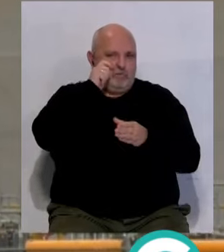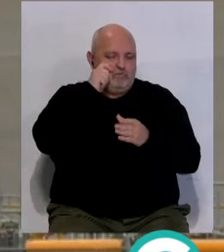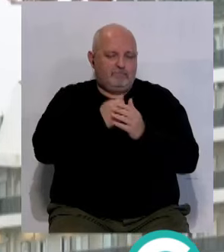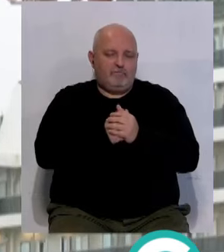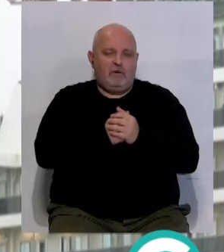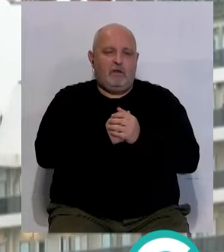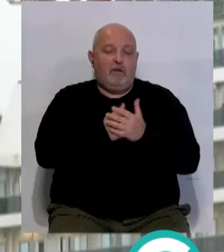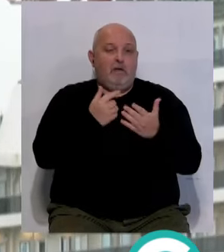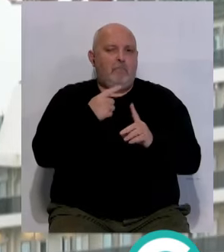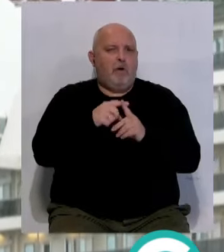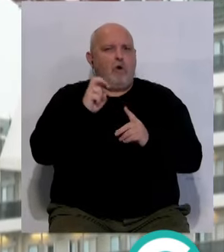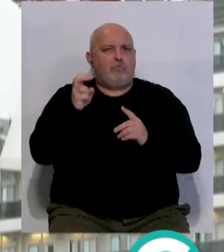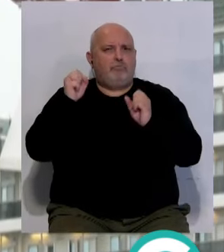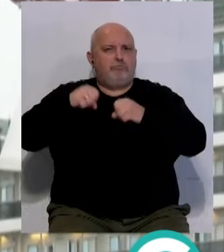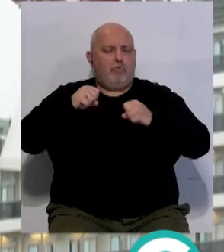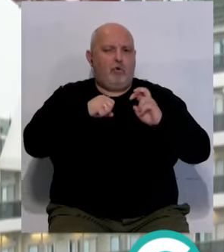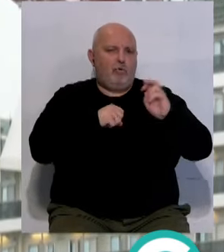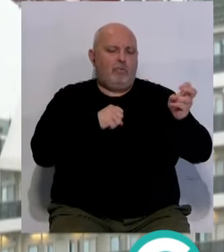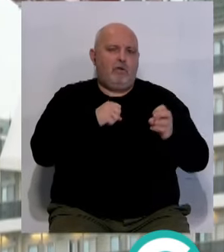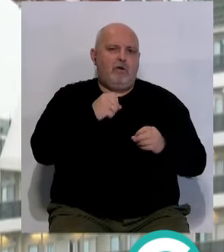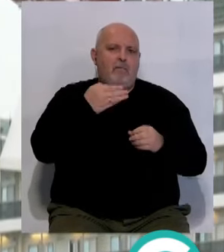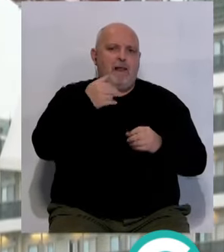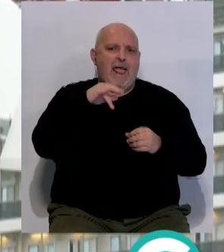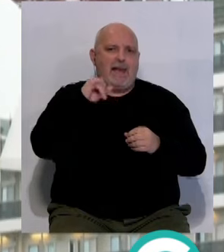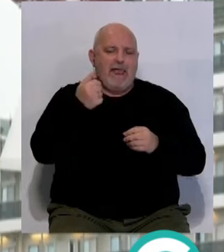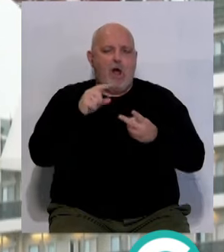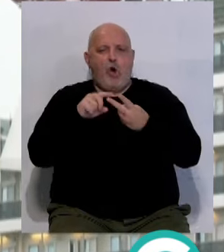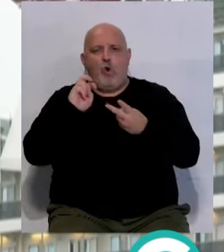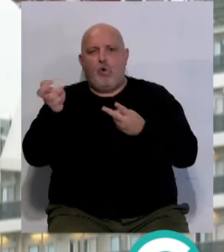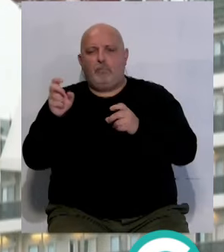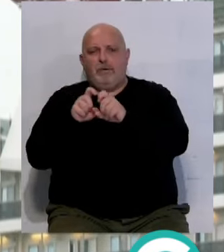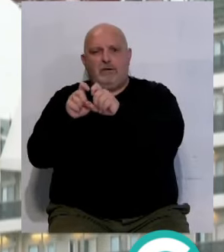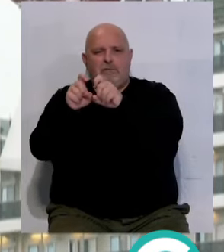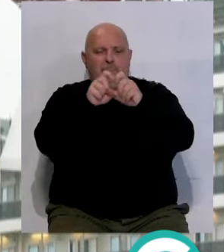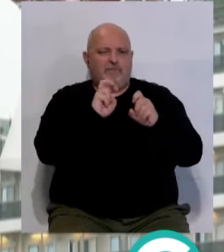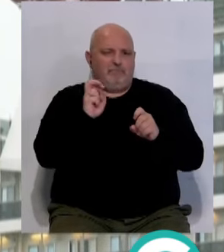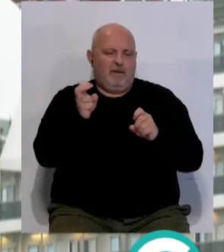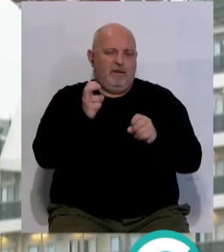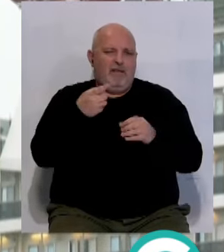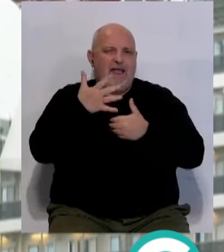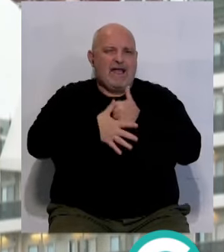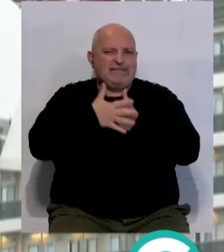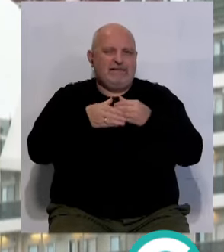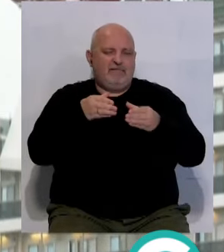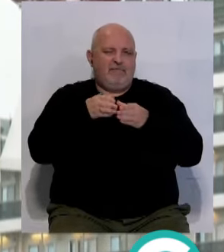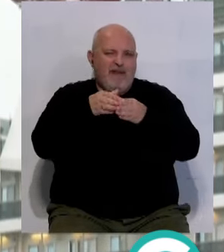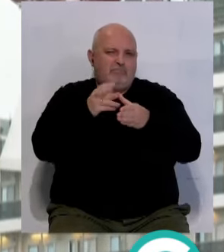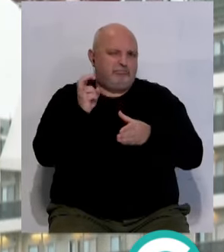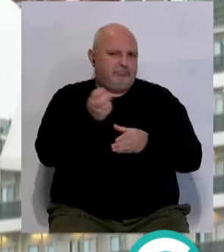aunque se han sumado nuevas confirmaciones como Balearia o el mantenimiento de líneas de trabajo en gaseros y petroleros.